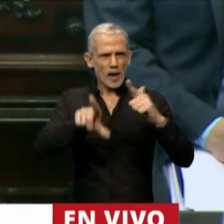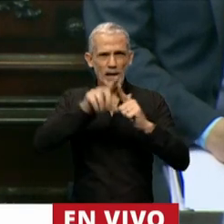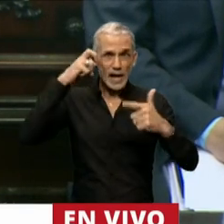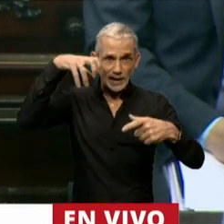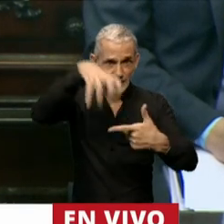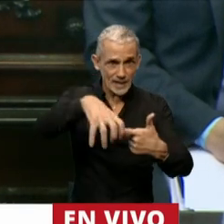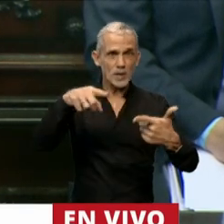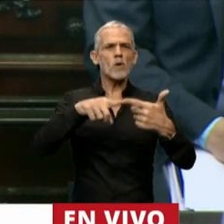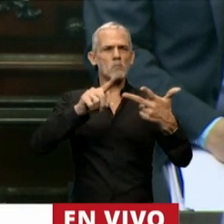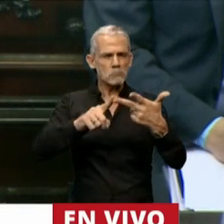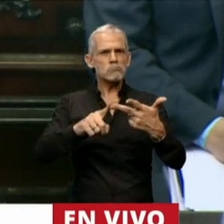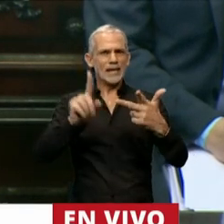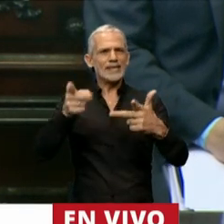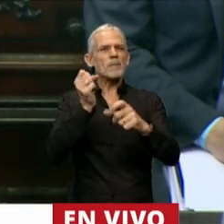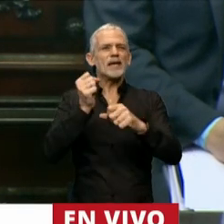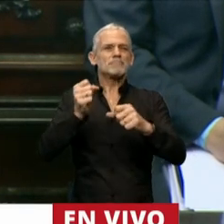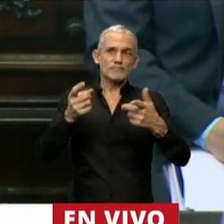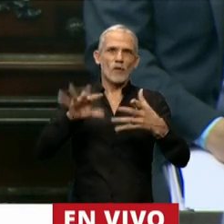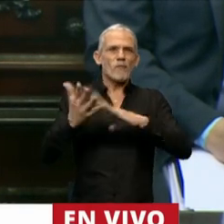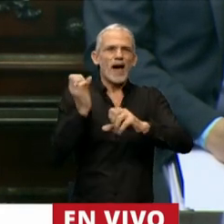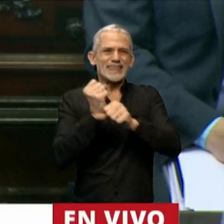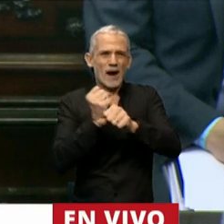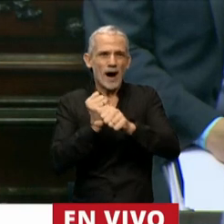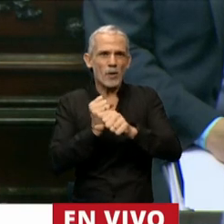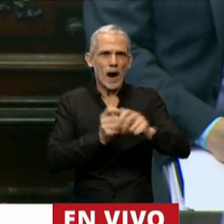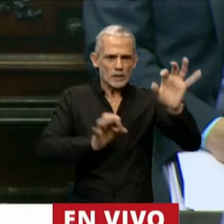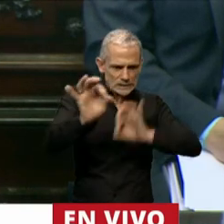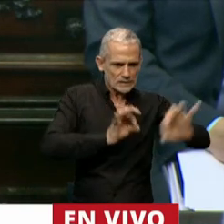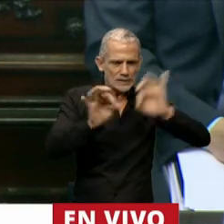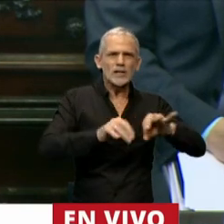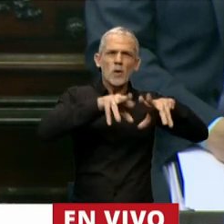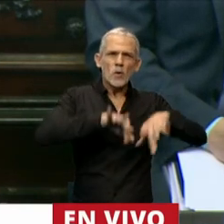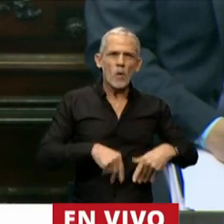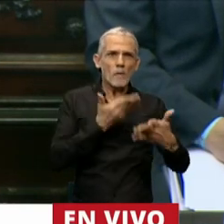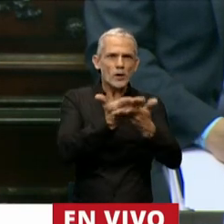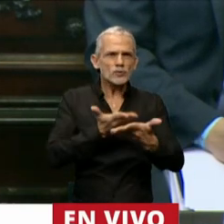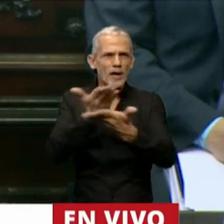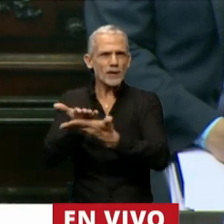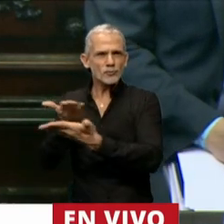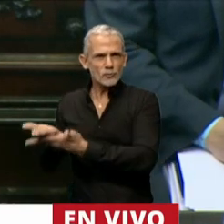y el trabajo a la hora de formular proyectos y propuestas para hacer